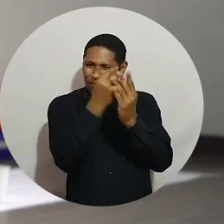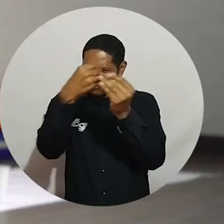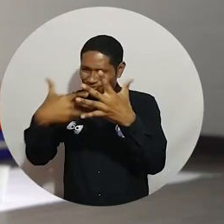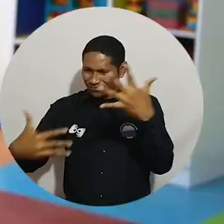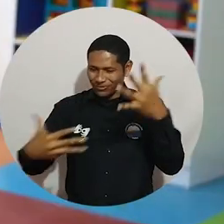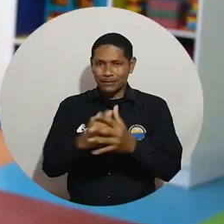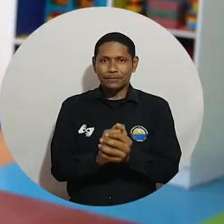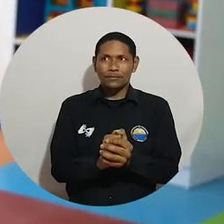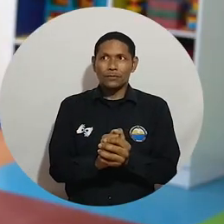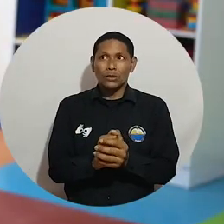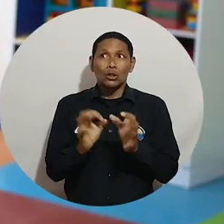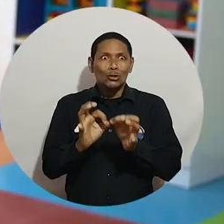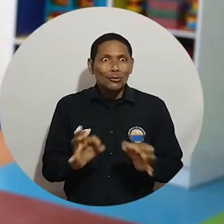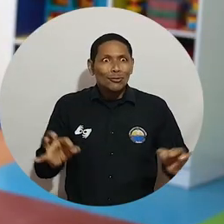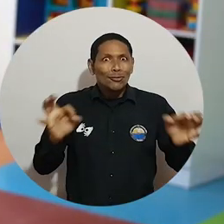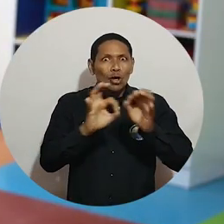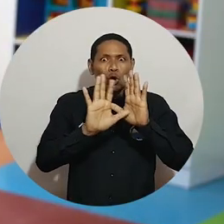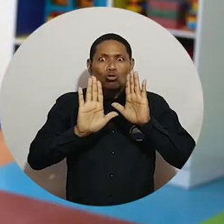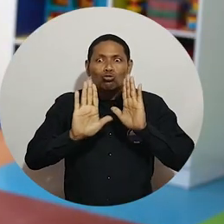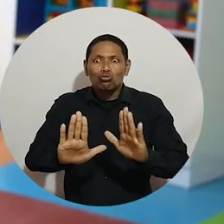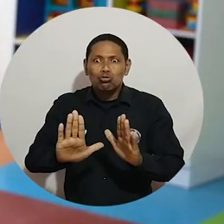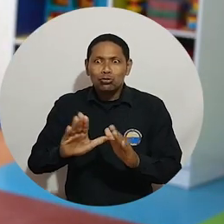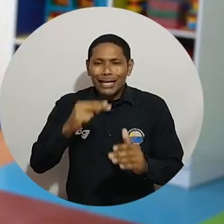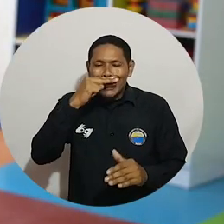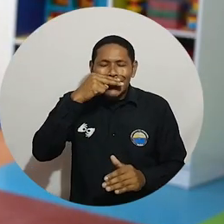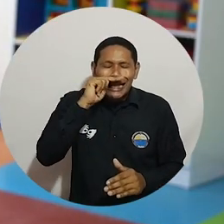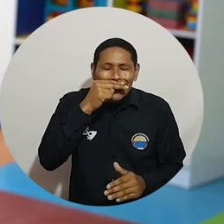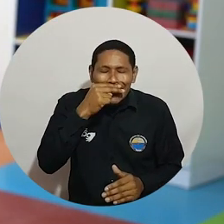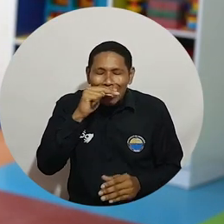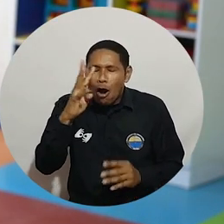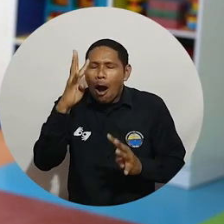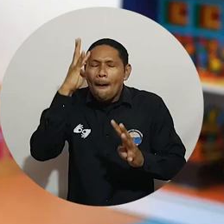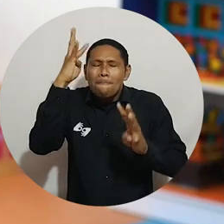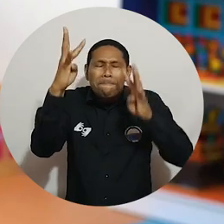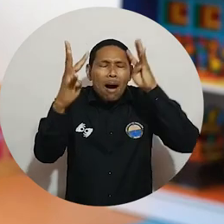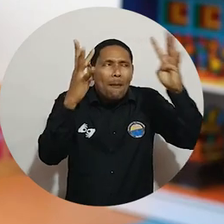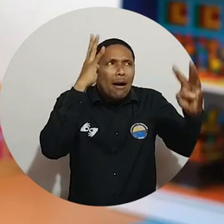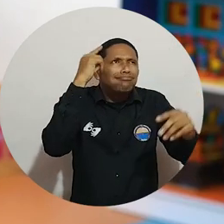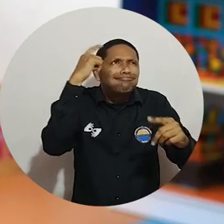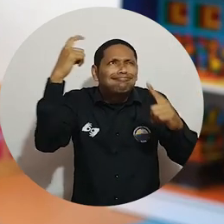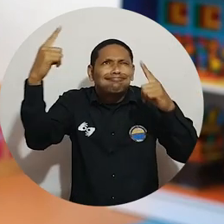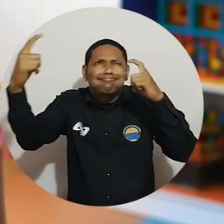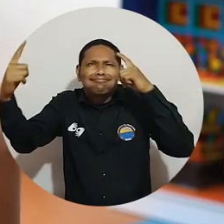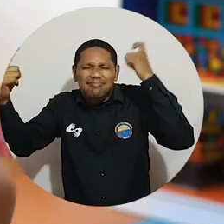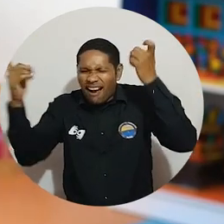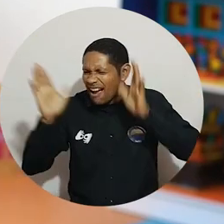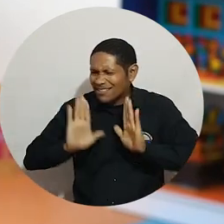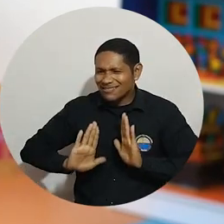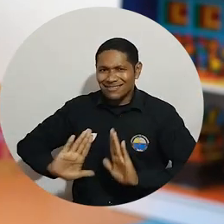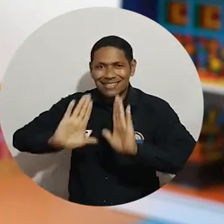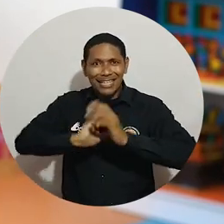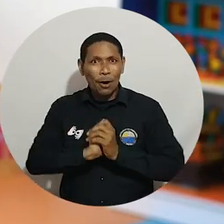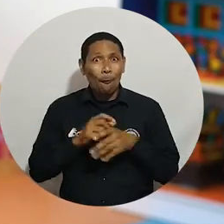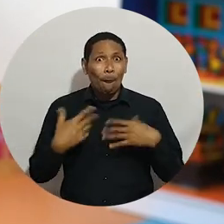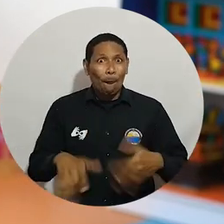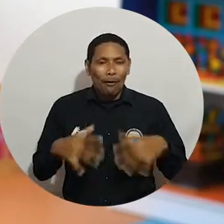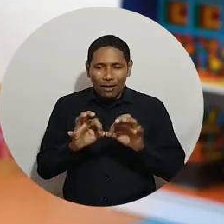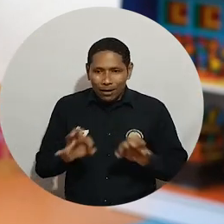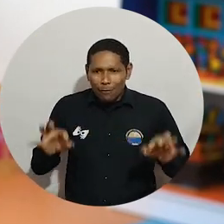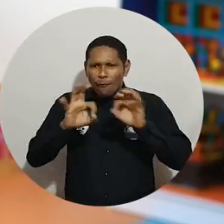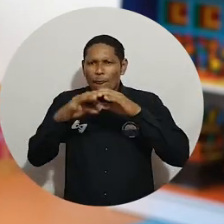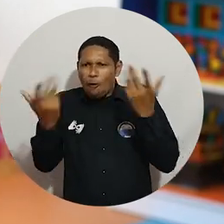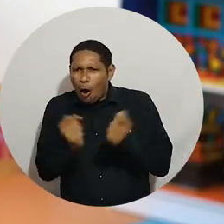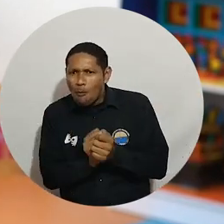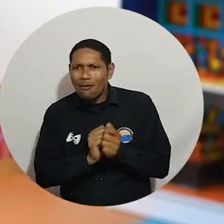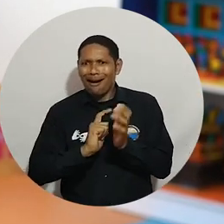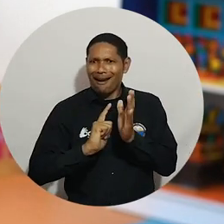Feria del Libro. Trabajar literatura con los niños siempre es un aspecto fascinante porque ellos tienen la imaginación como modo de vida, entonces